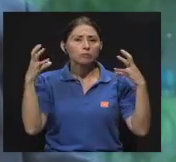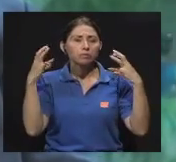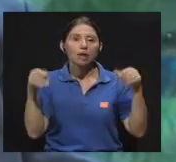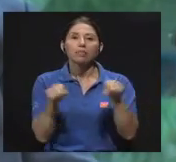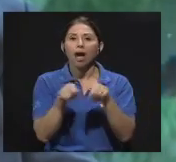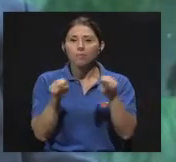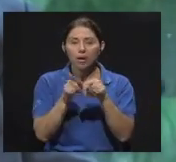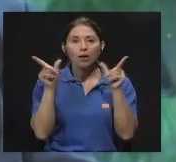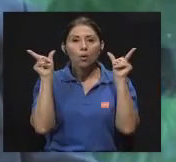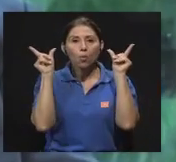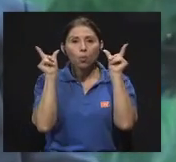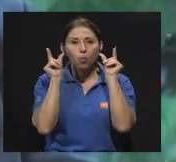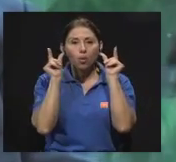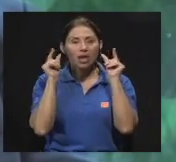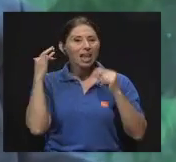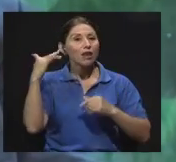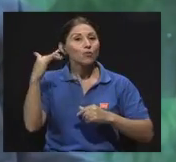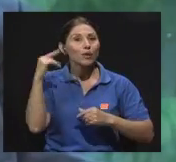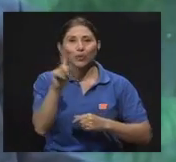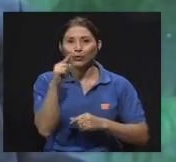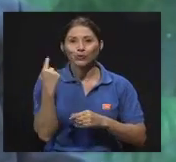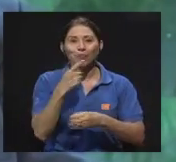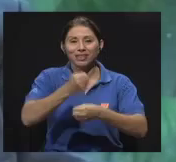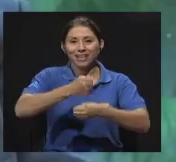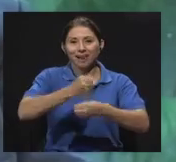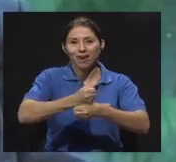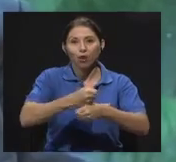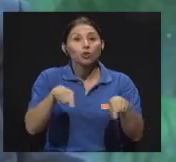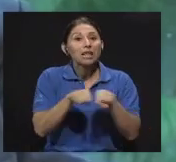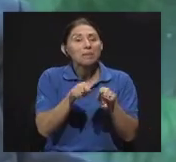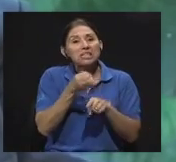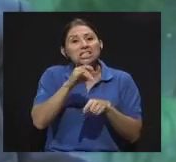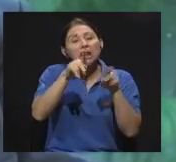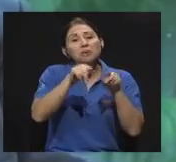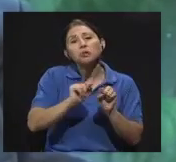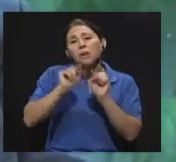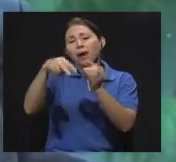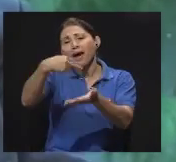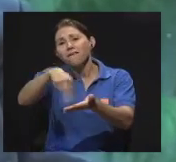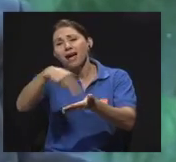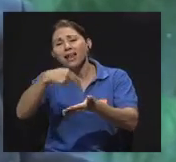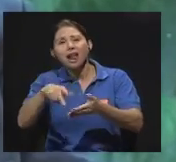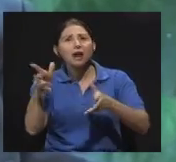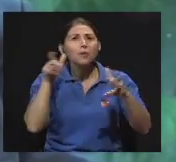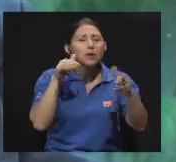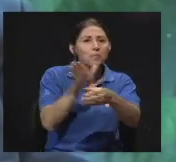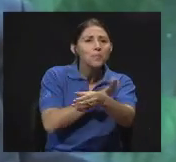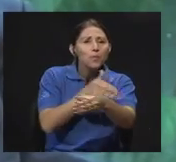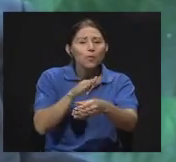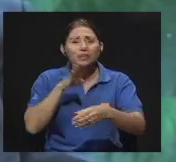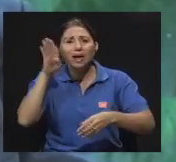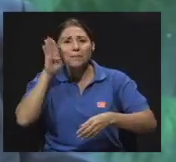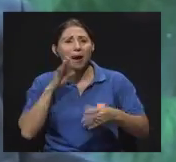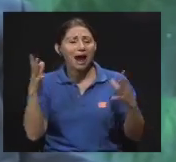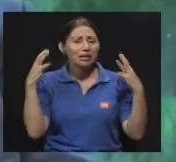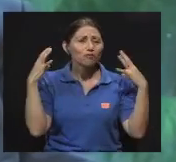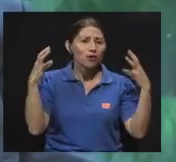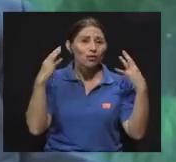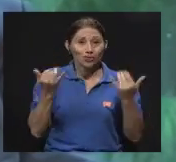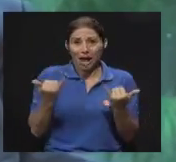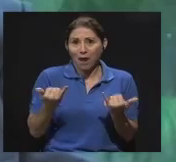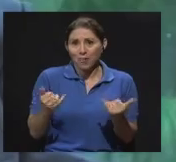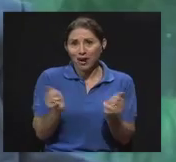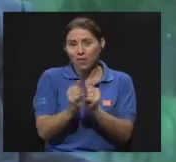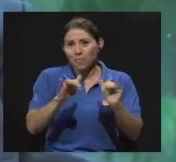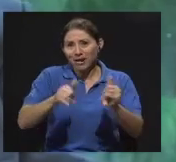solamente está en el trabajo, está en el estilo de vida de las personas, si las personas van mucho a discoteques, caragoquis, o bares ruidosos, ahora con los